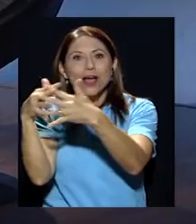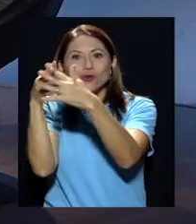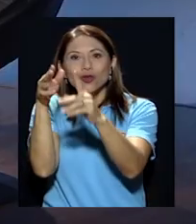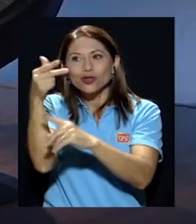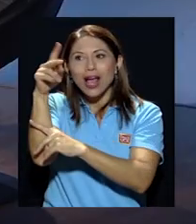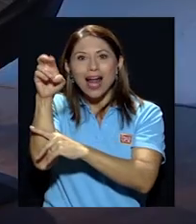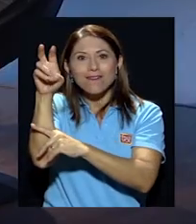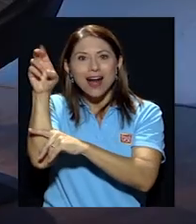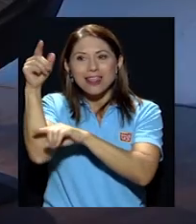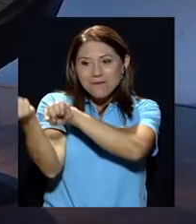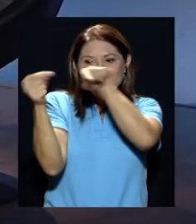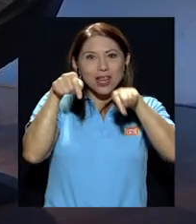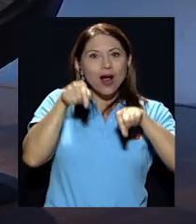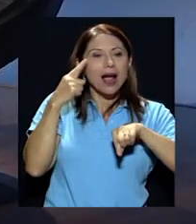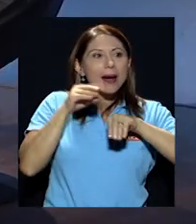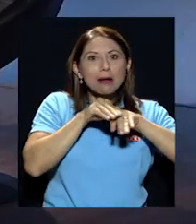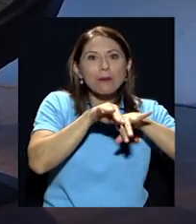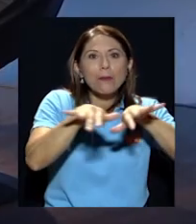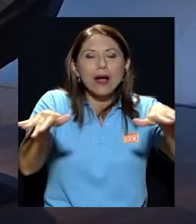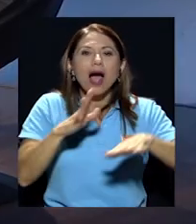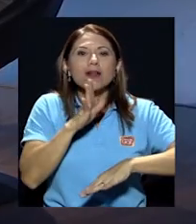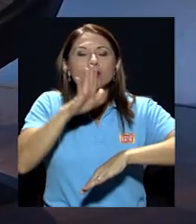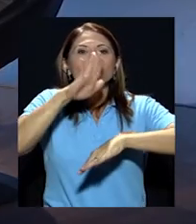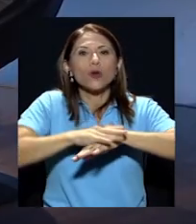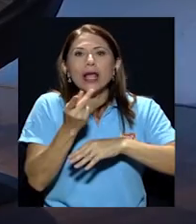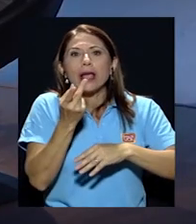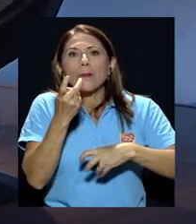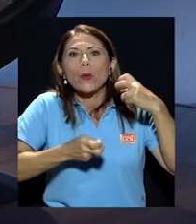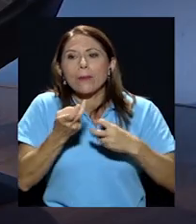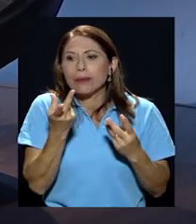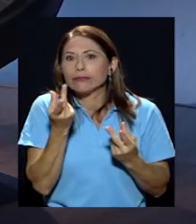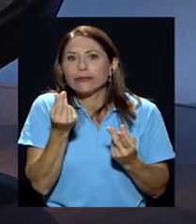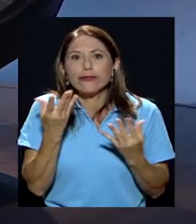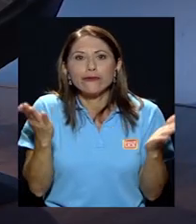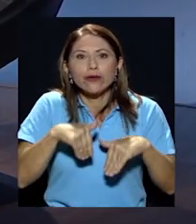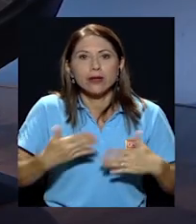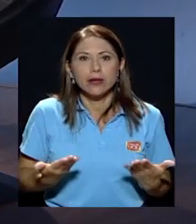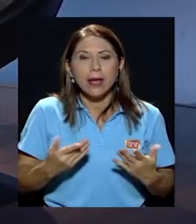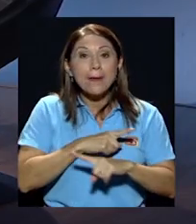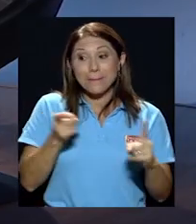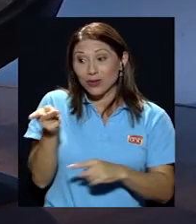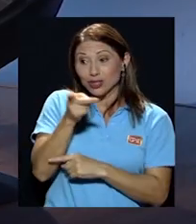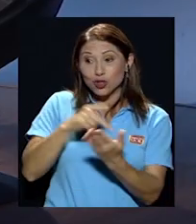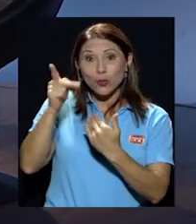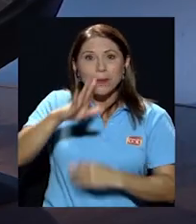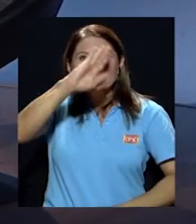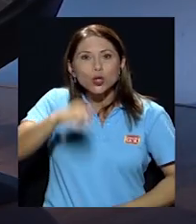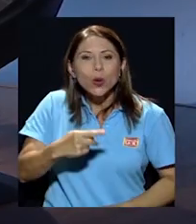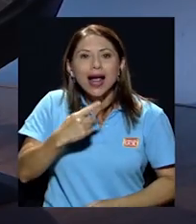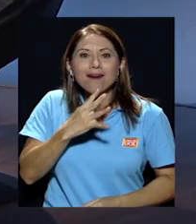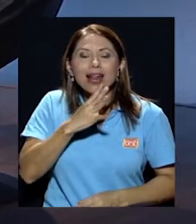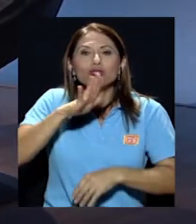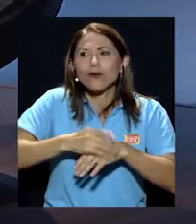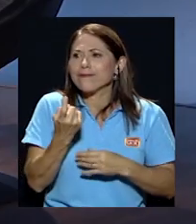hablando de la crisis fiscal pero resulta que nunca dijeron en esos dos programas que la crisis fiscal la